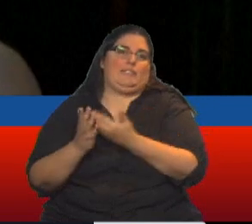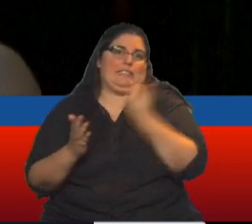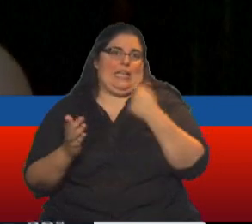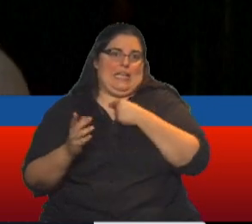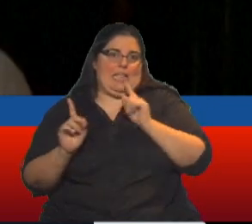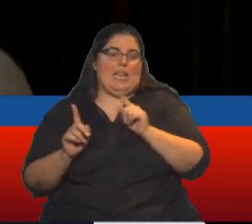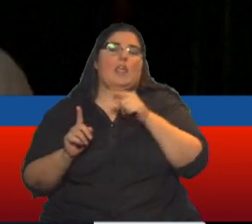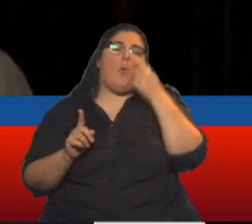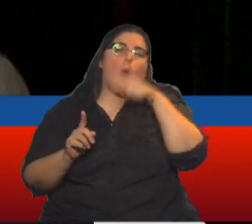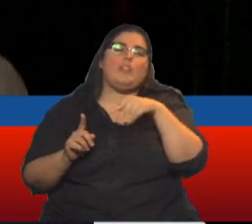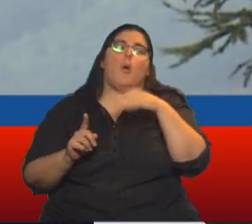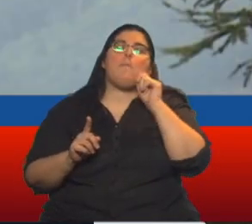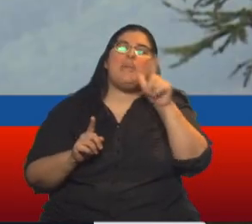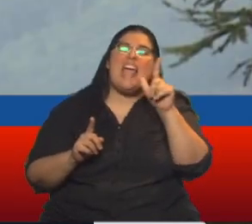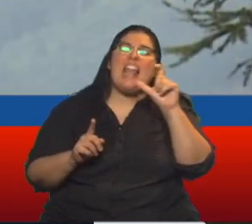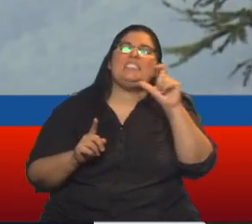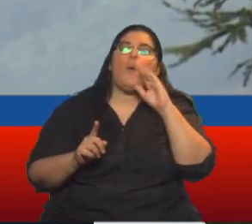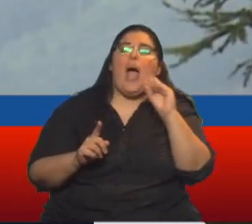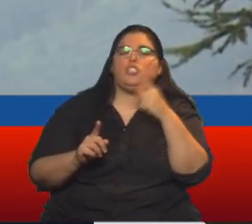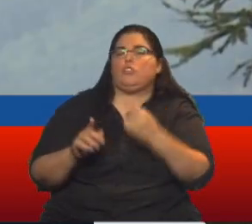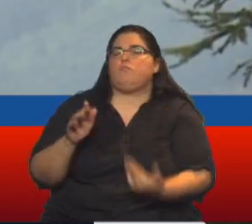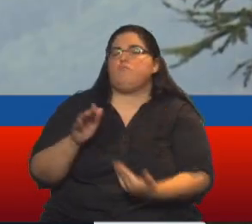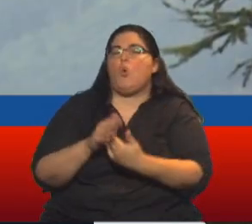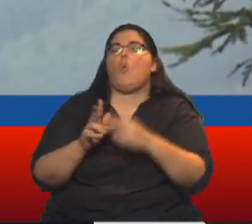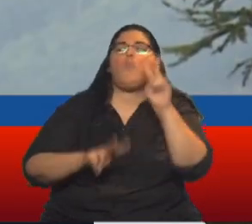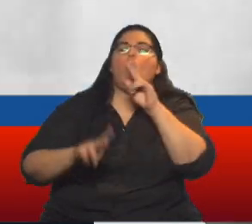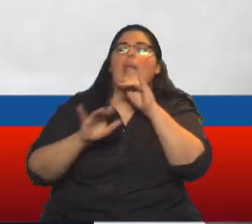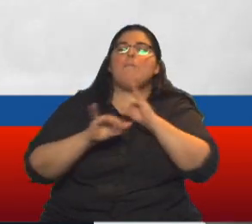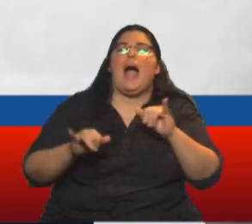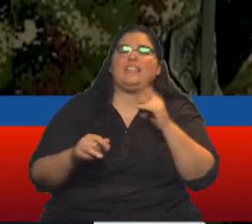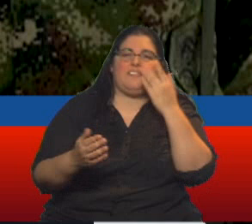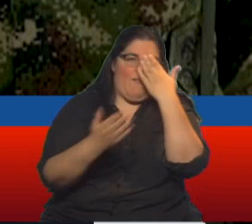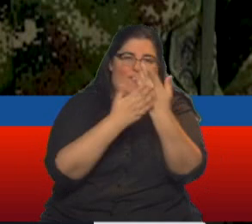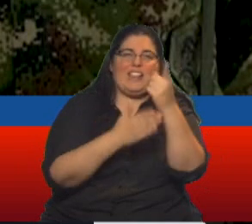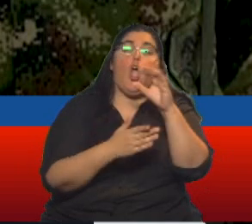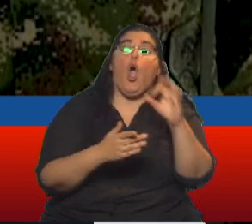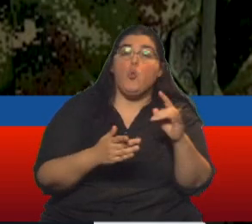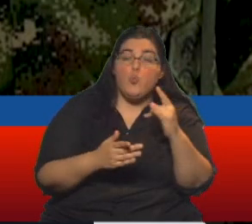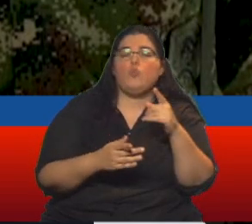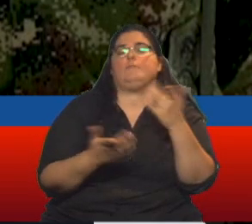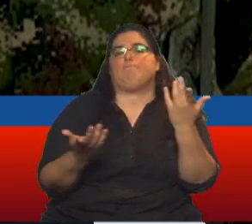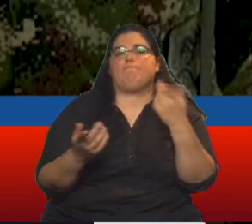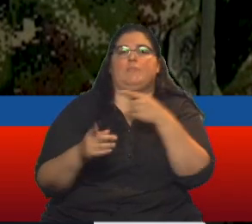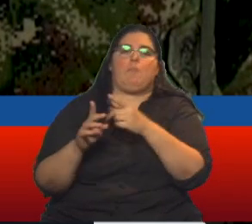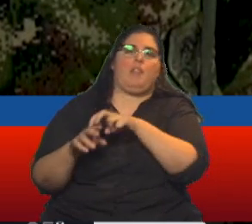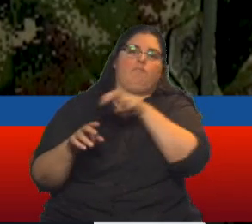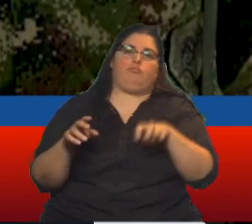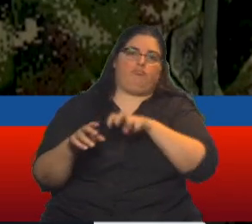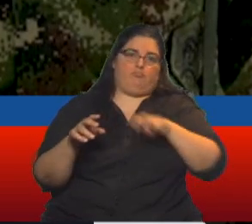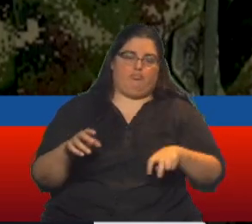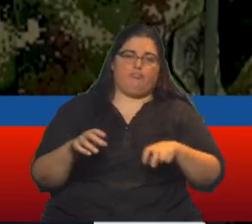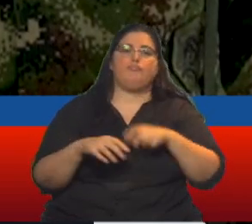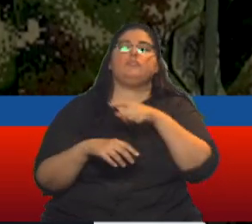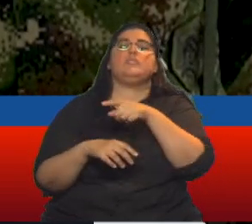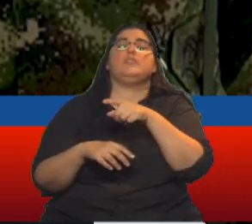fue el de Miguel Ceballos, alto comisionado para la paz ante la ONU. El ministro de Defensa, Diego Molano,